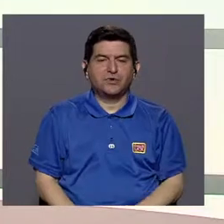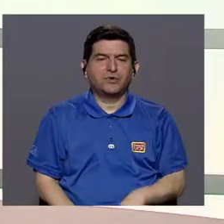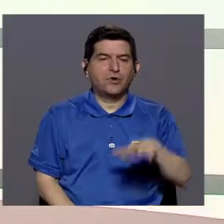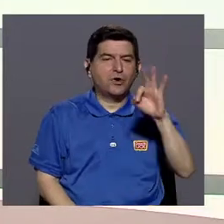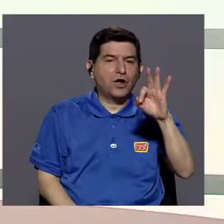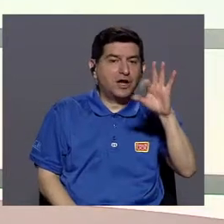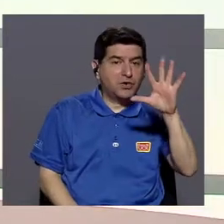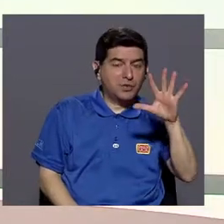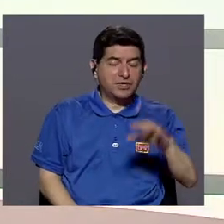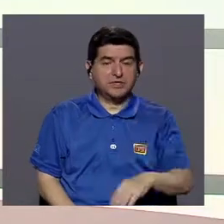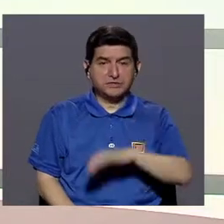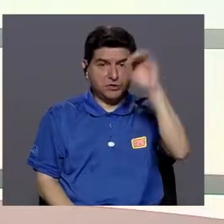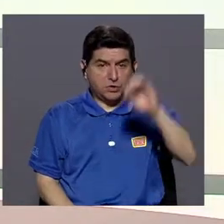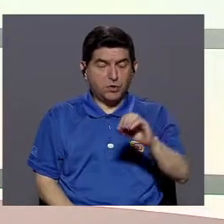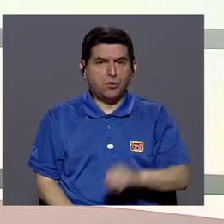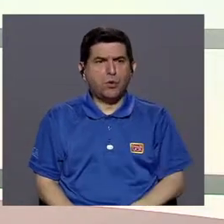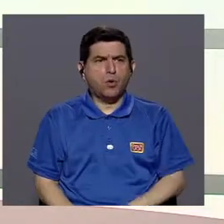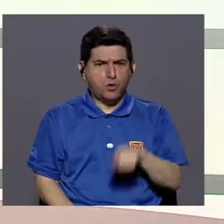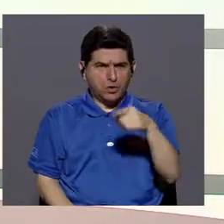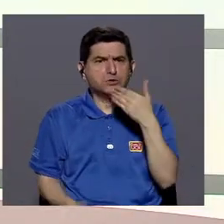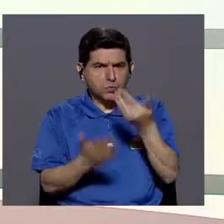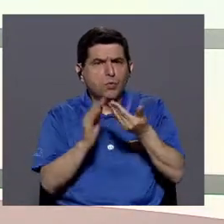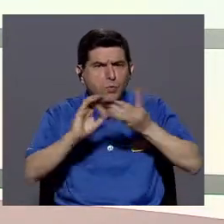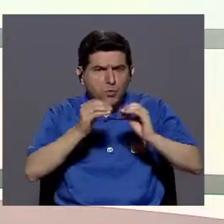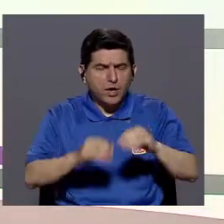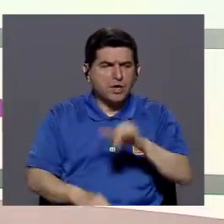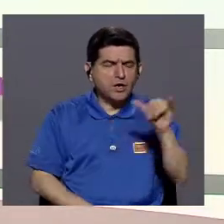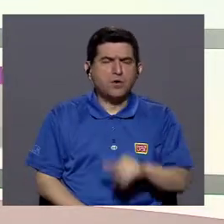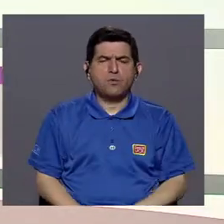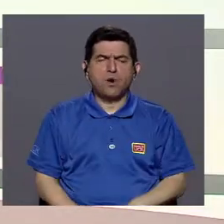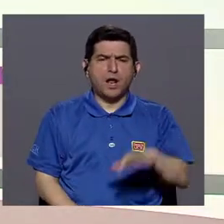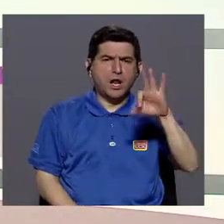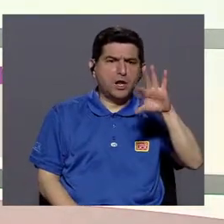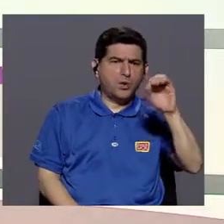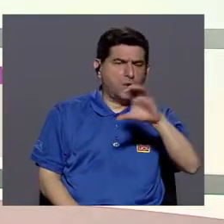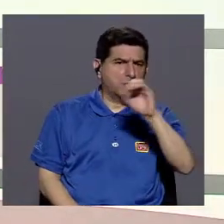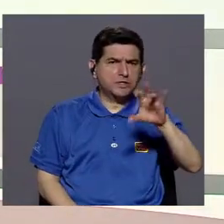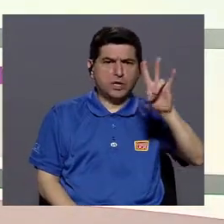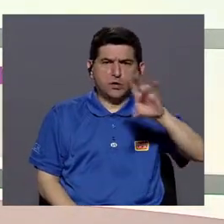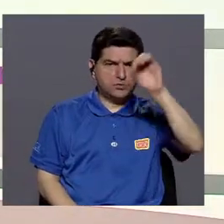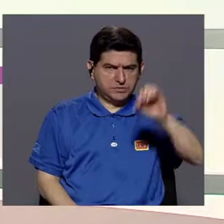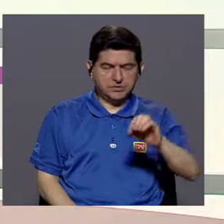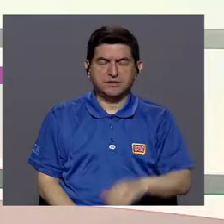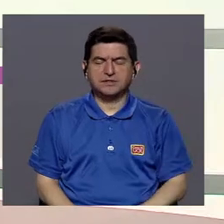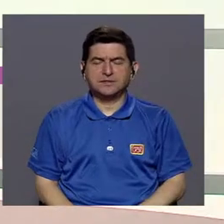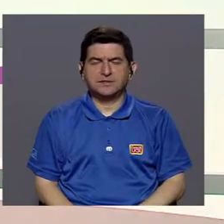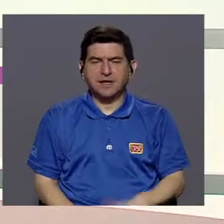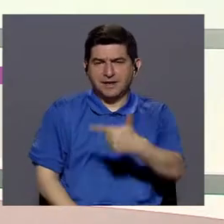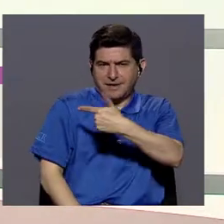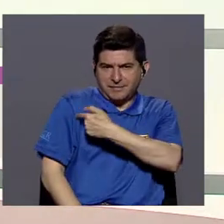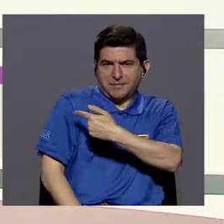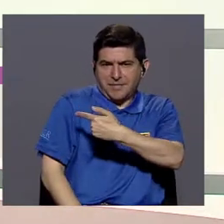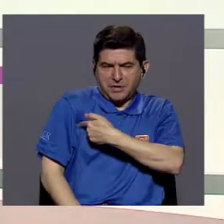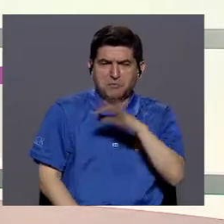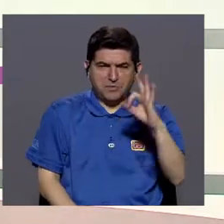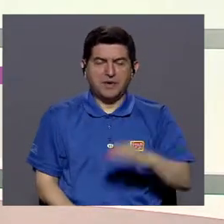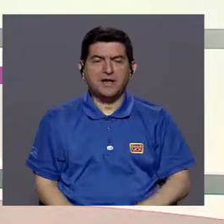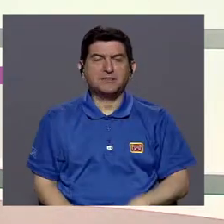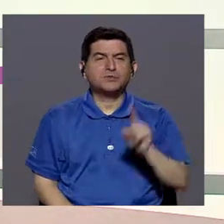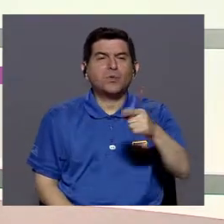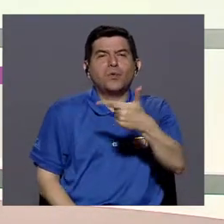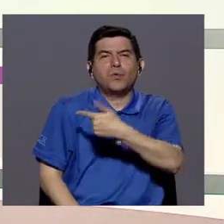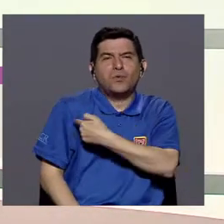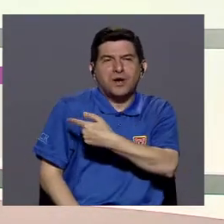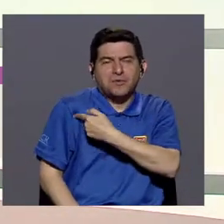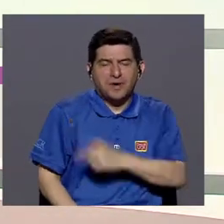vean que el 95 no es despreciable para nada. Ni un 90 ni un 70. Entonces las vacunas siempre van a tener, para que sea